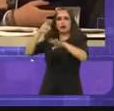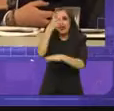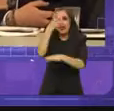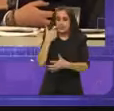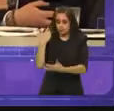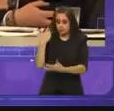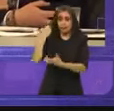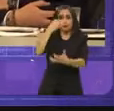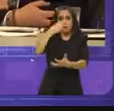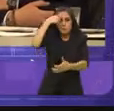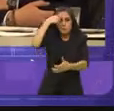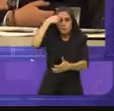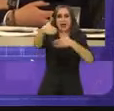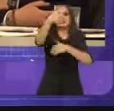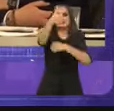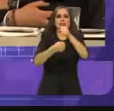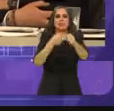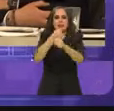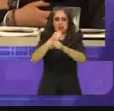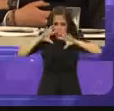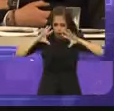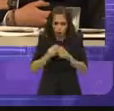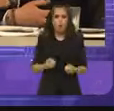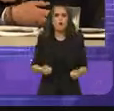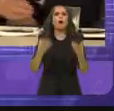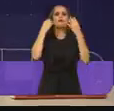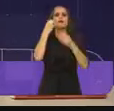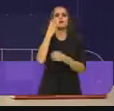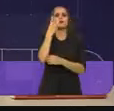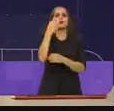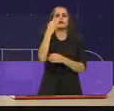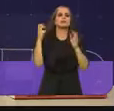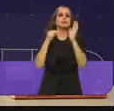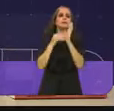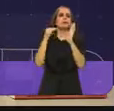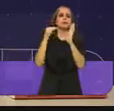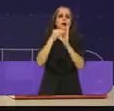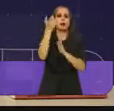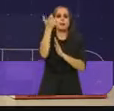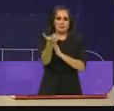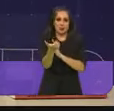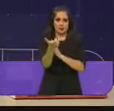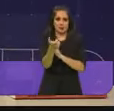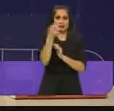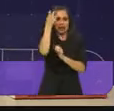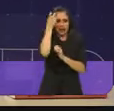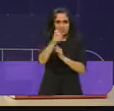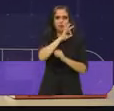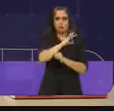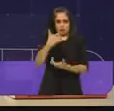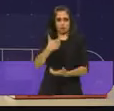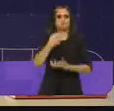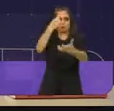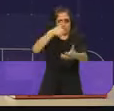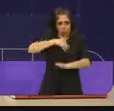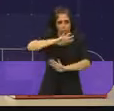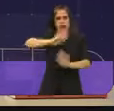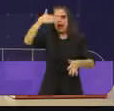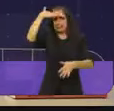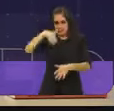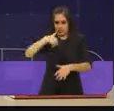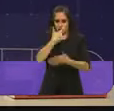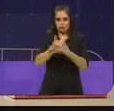en seis años de 300 mil millones de pesos que sé cómo se puede financiar. esta ciudad merece